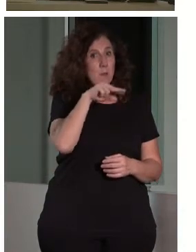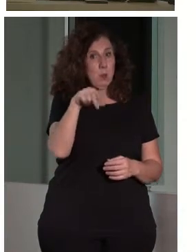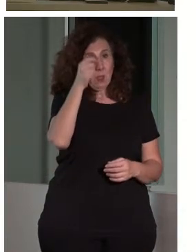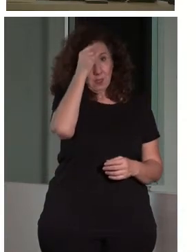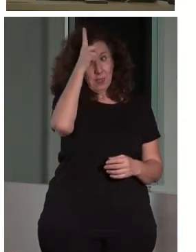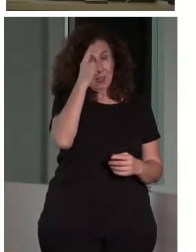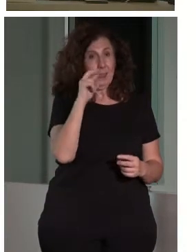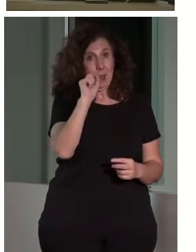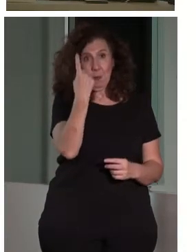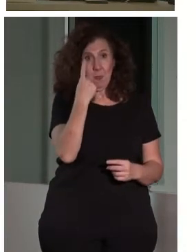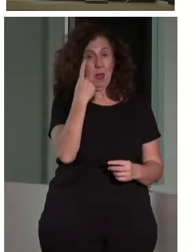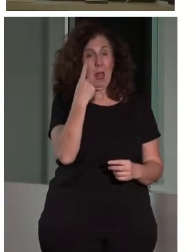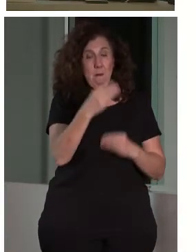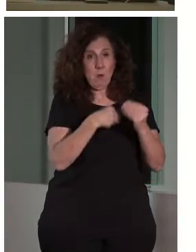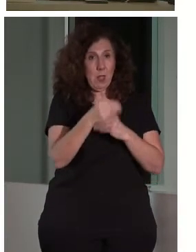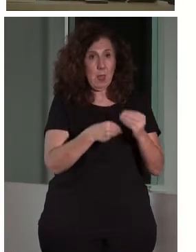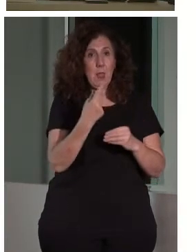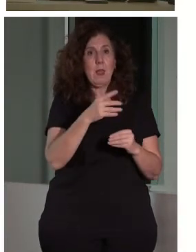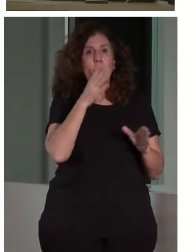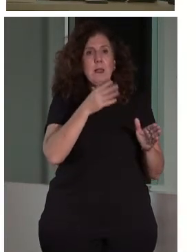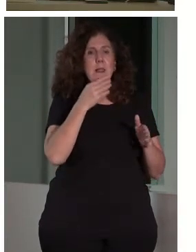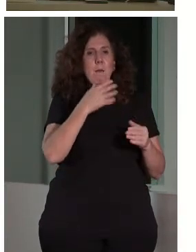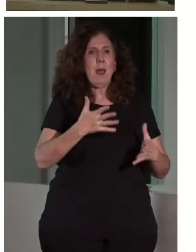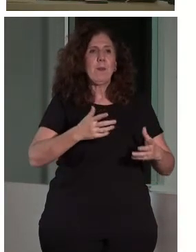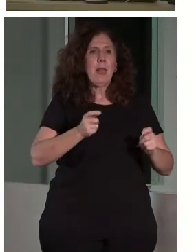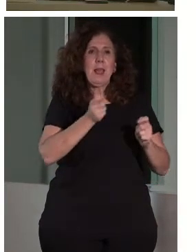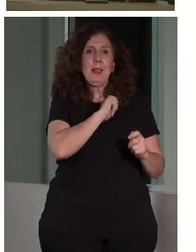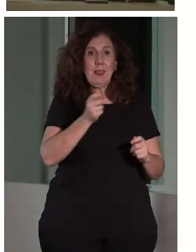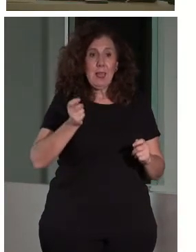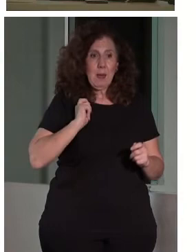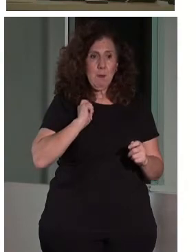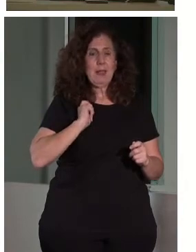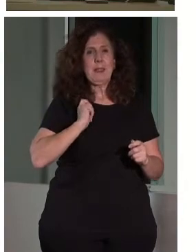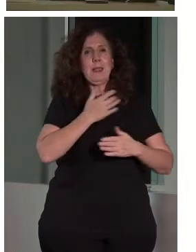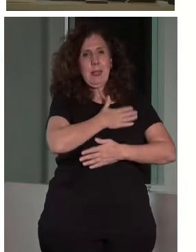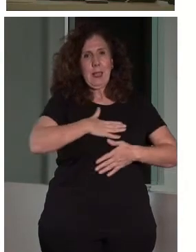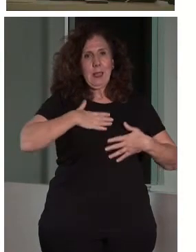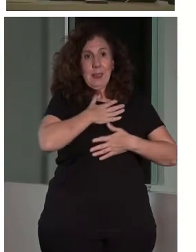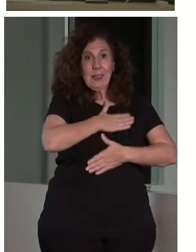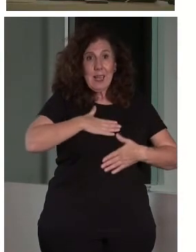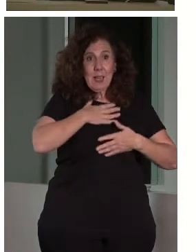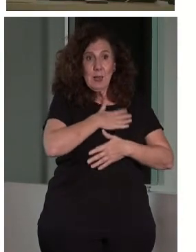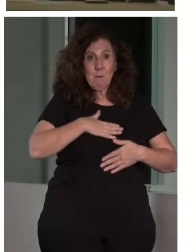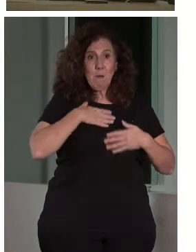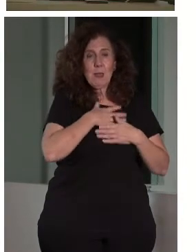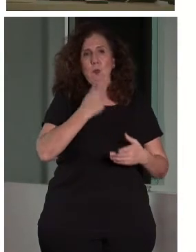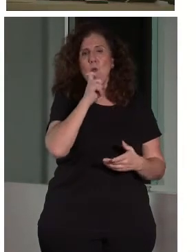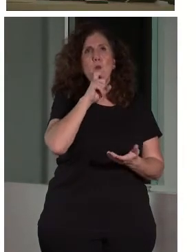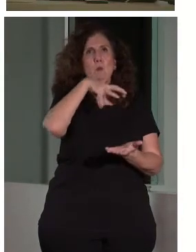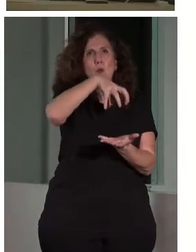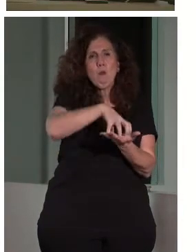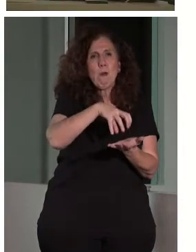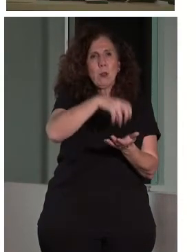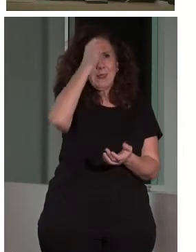monumentos inteligentes. Las termas monumentales de la ciudad romana van a ser nuestro primer monumento inteligente. ¿Qué significa inteligencia